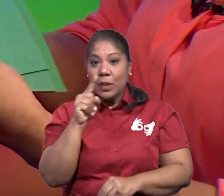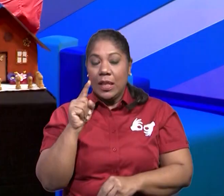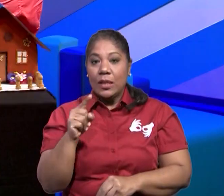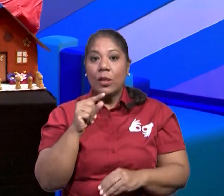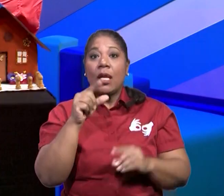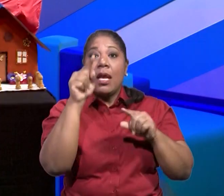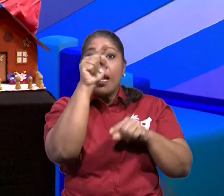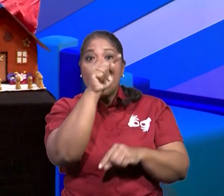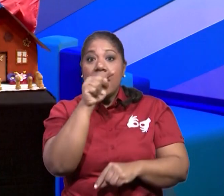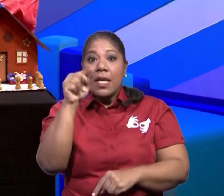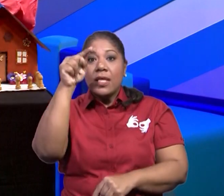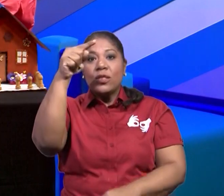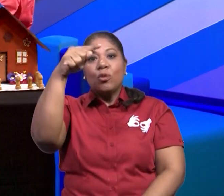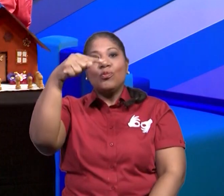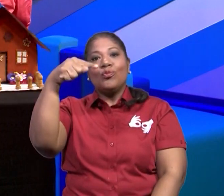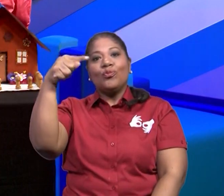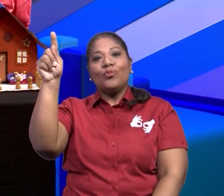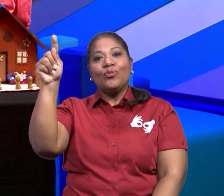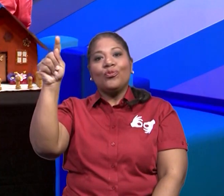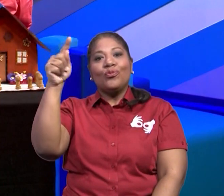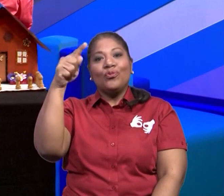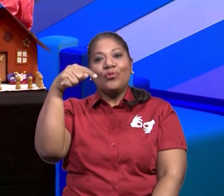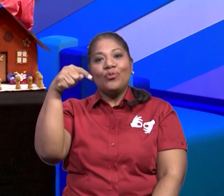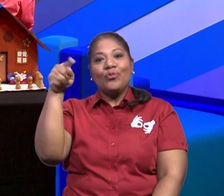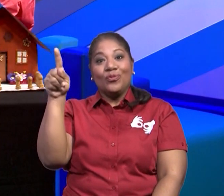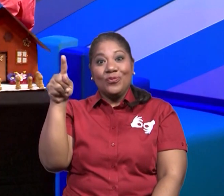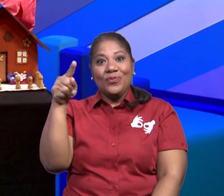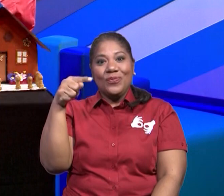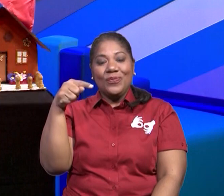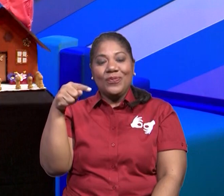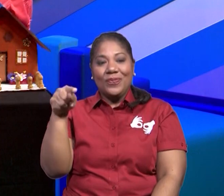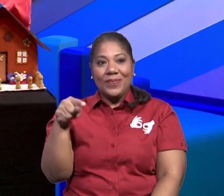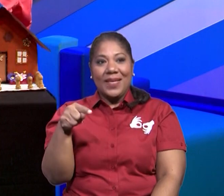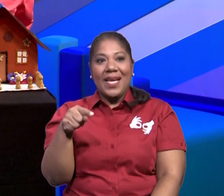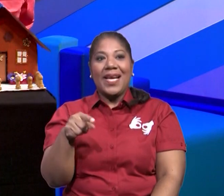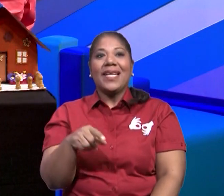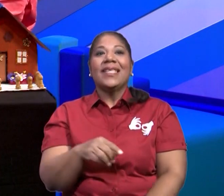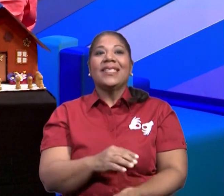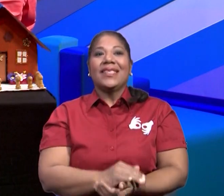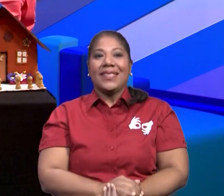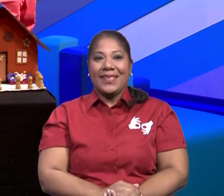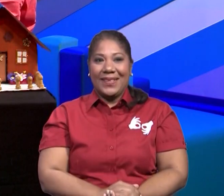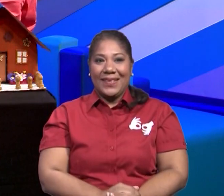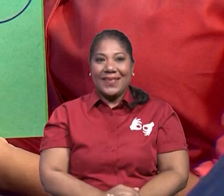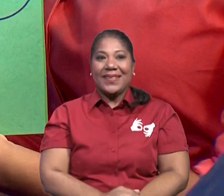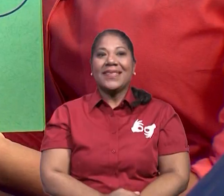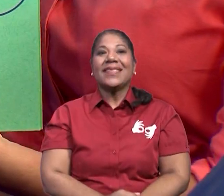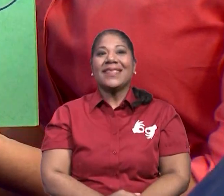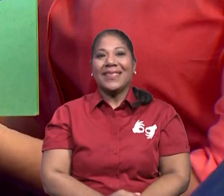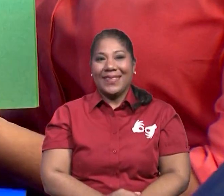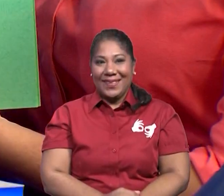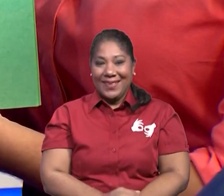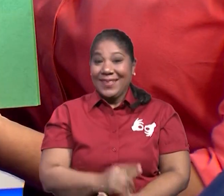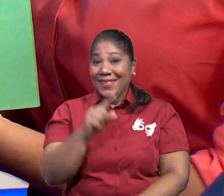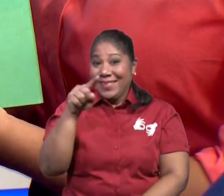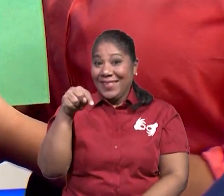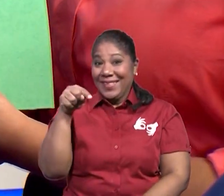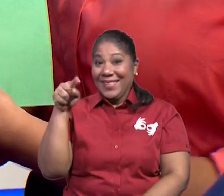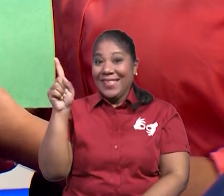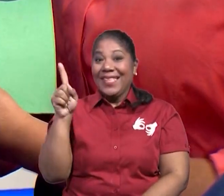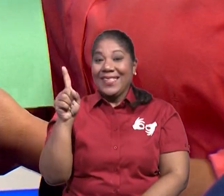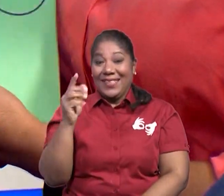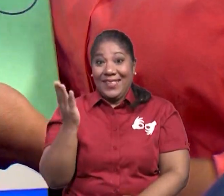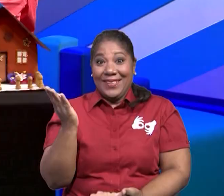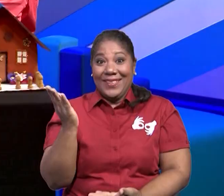de cemento o de barro y paja. Muy bien. Así el ganchito. Excelente. Muy bien.